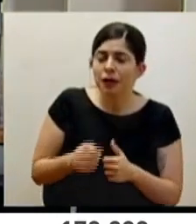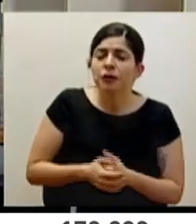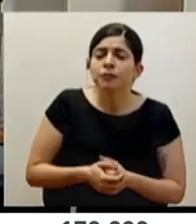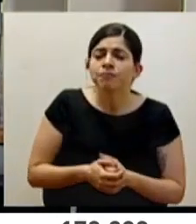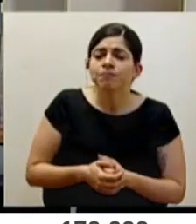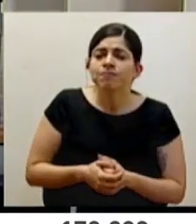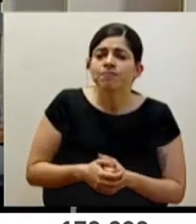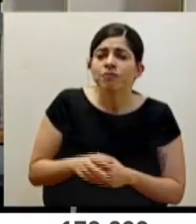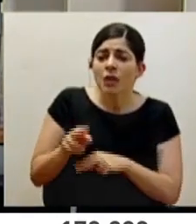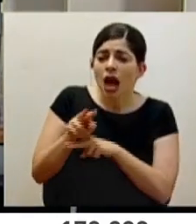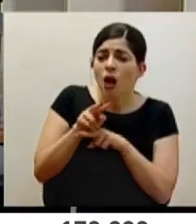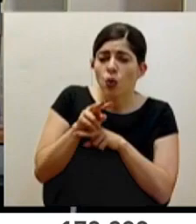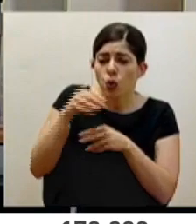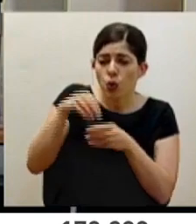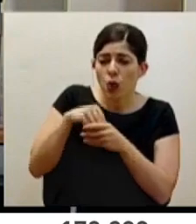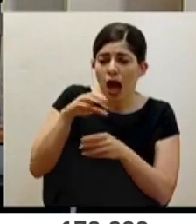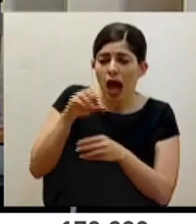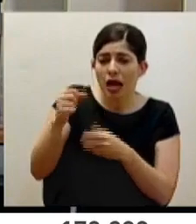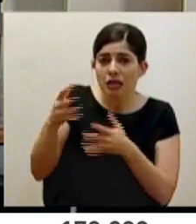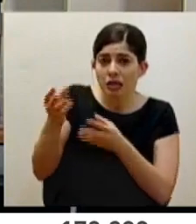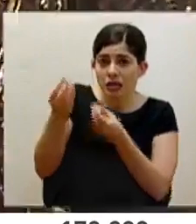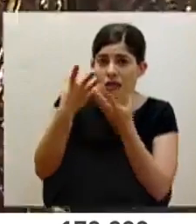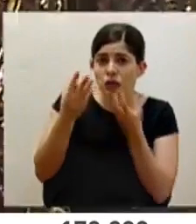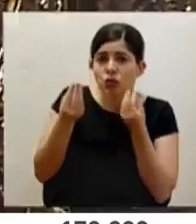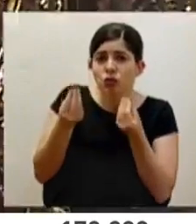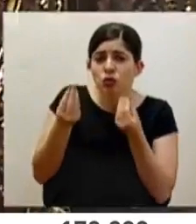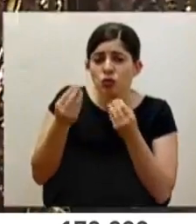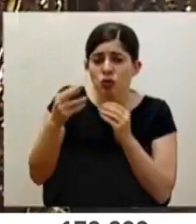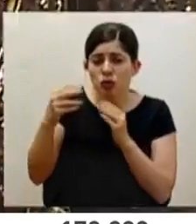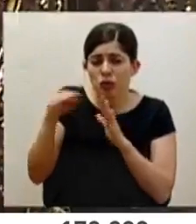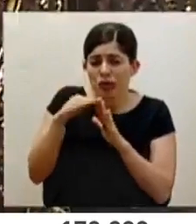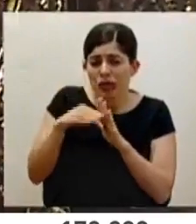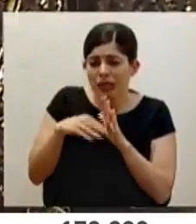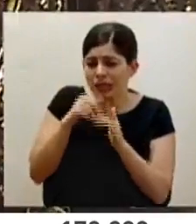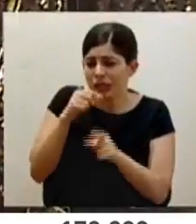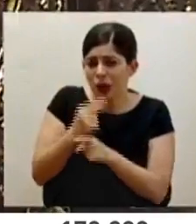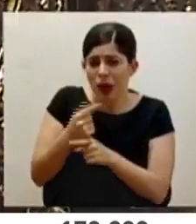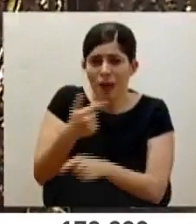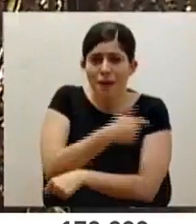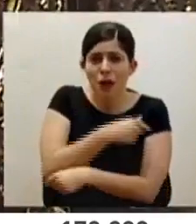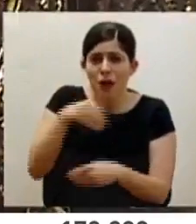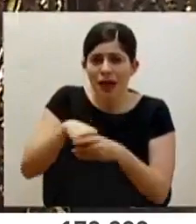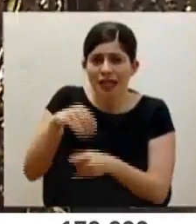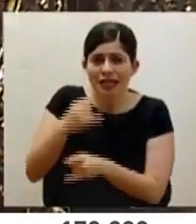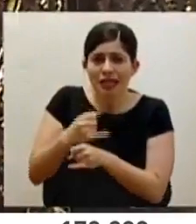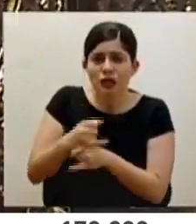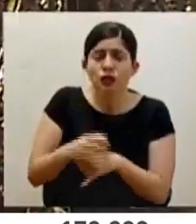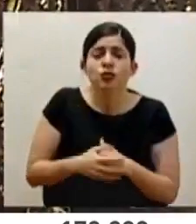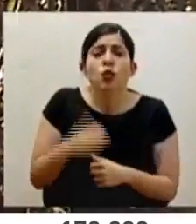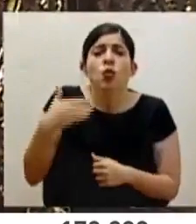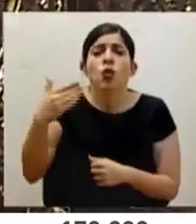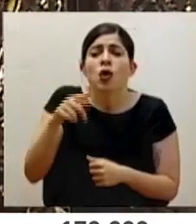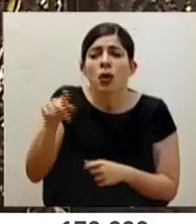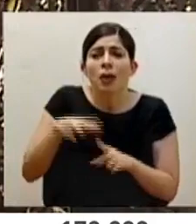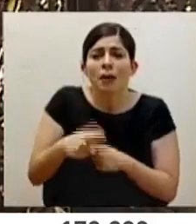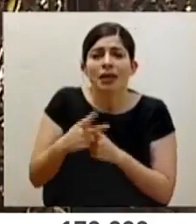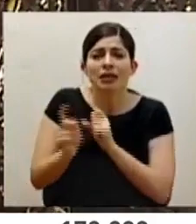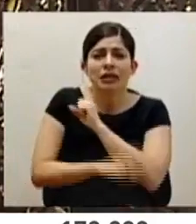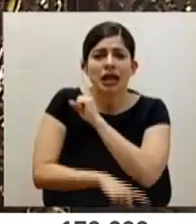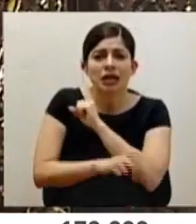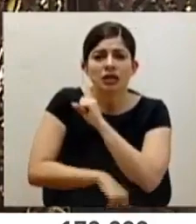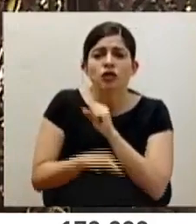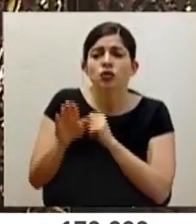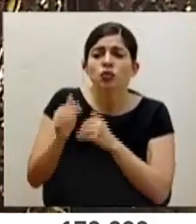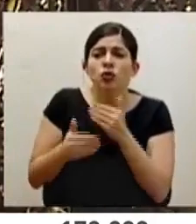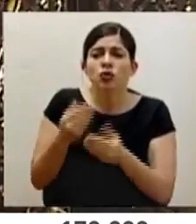de que la auditoría interna de la caja ya revela decenas de casos irregulares con el tema de vacunación dentro de la institución, ¿cuándo van a empezar las sanciones? ¿Qué